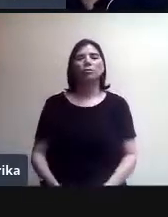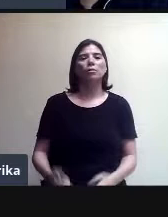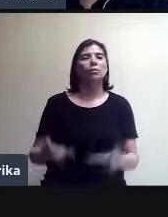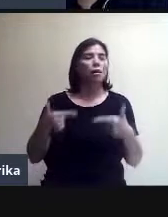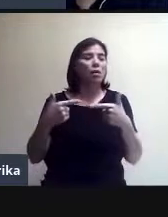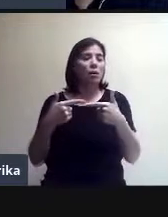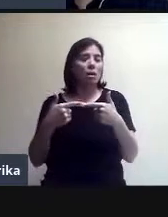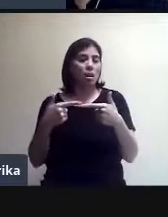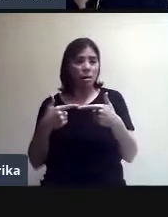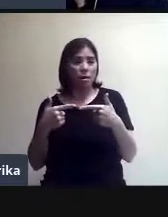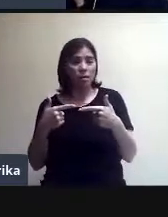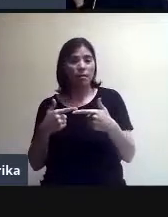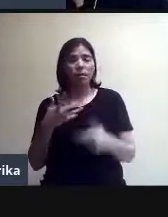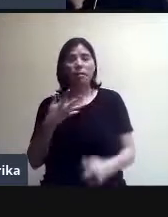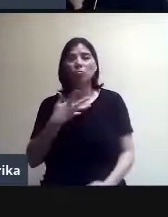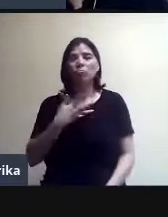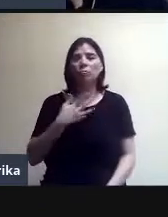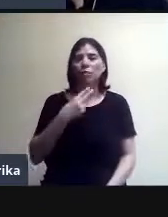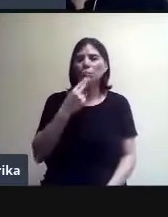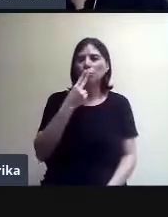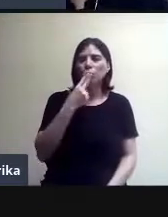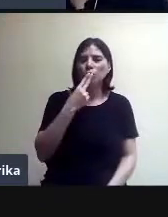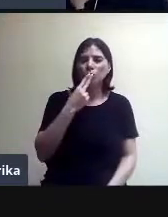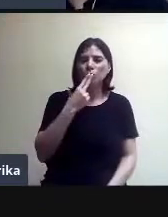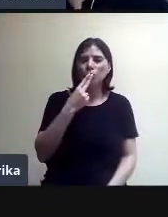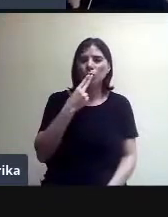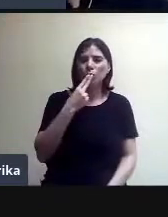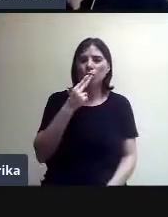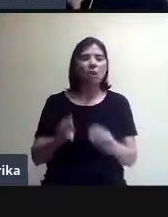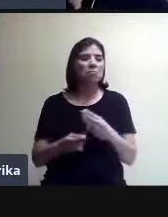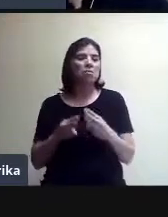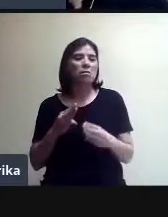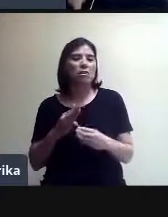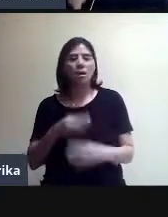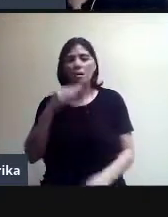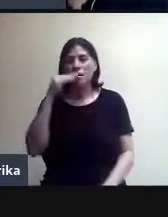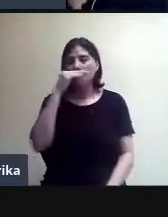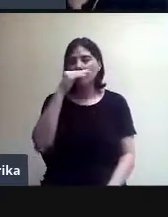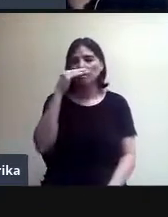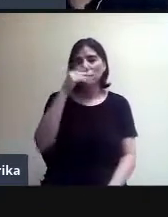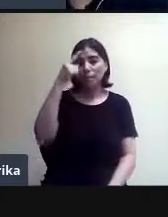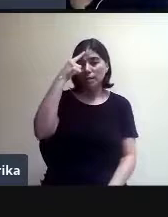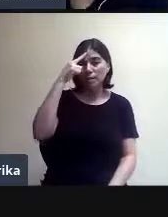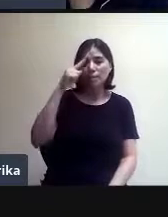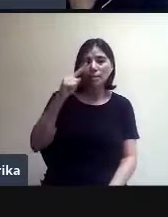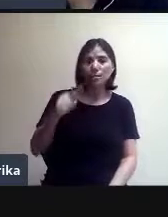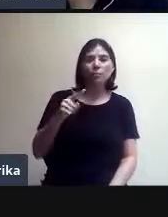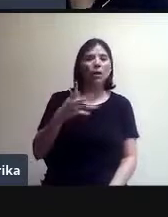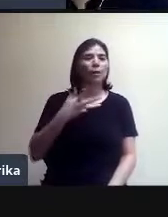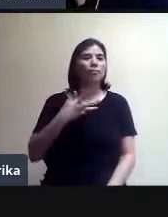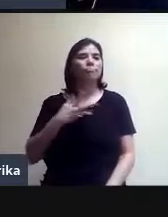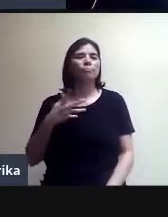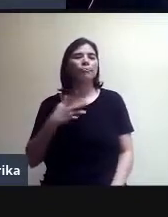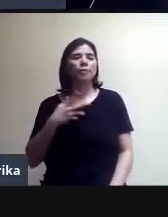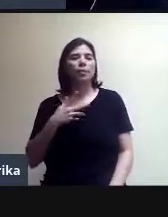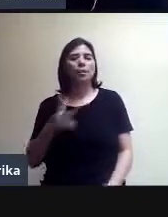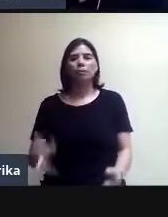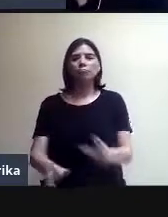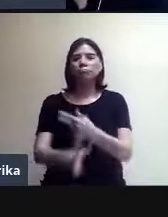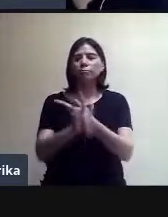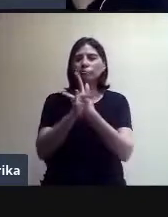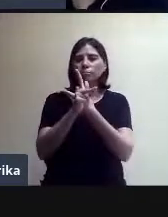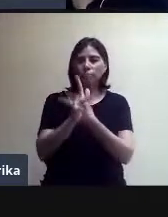unas herramientas buenísimas de primer mundo y gratuitas para poder tener estas videoconferencias. Entonces,